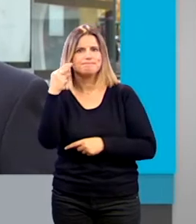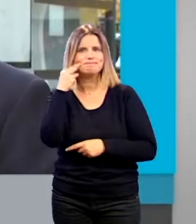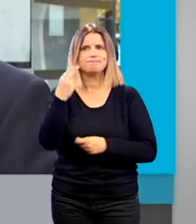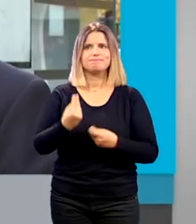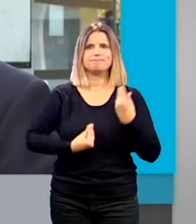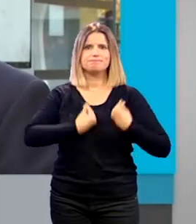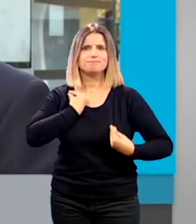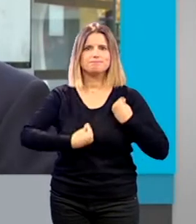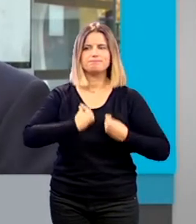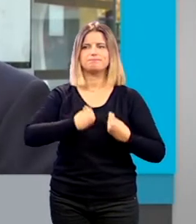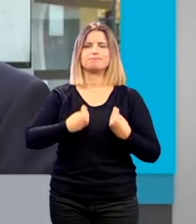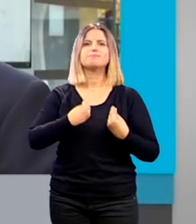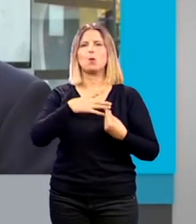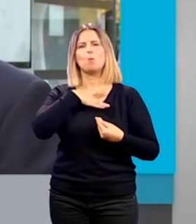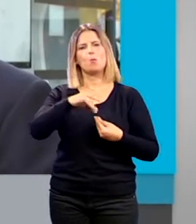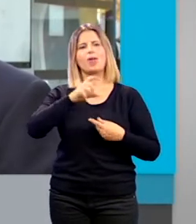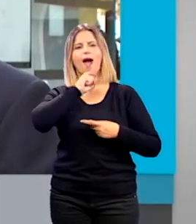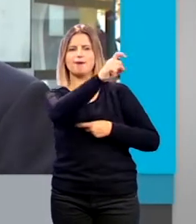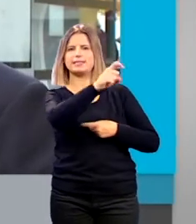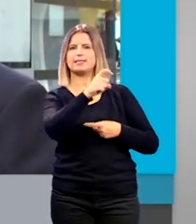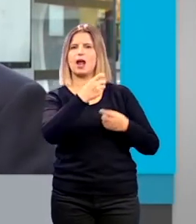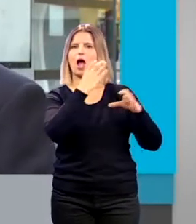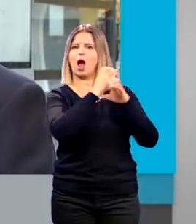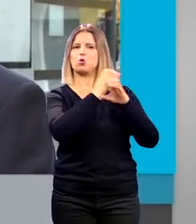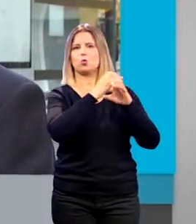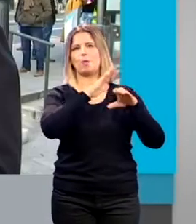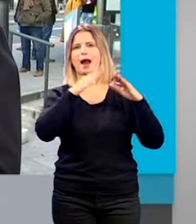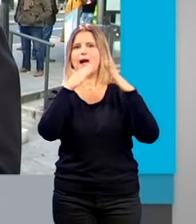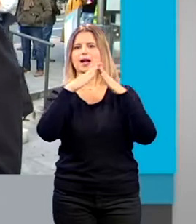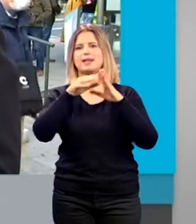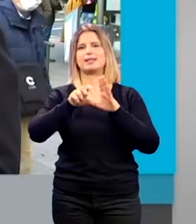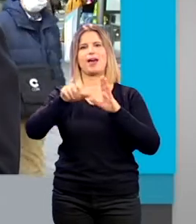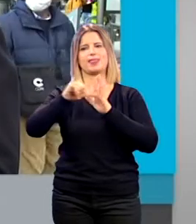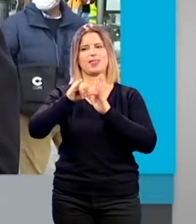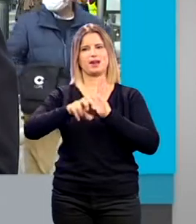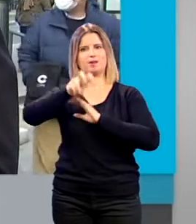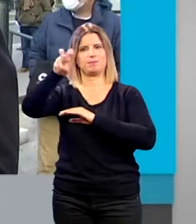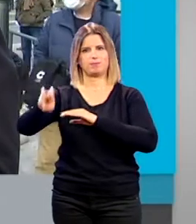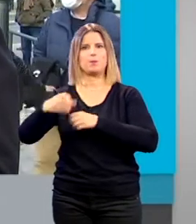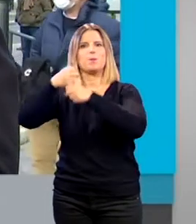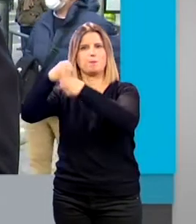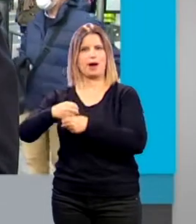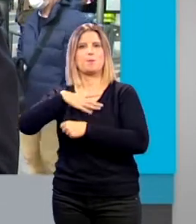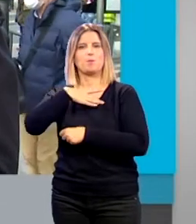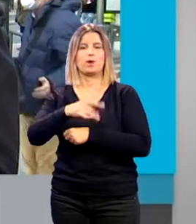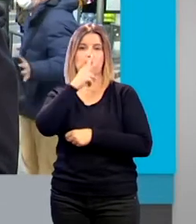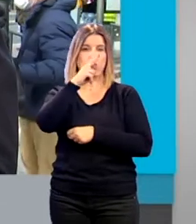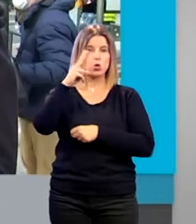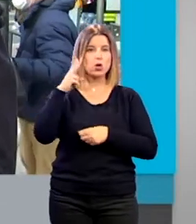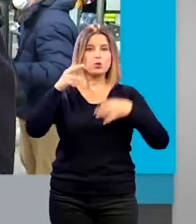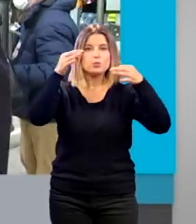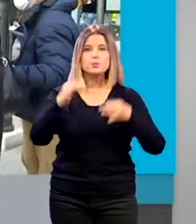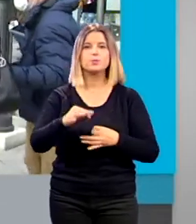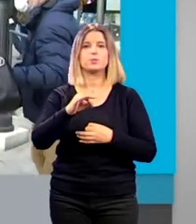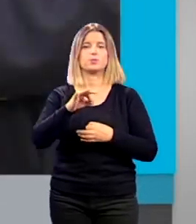vulnerable pues pueda parar el autobús lo más cercano a su lugar de destino Hace dos años exactamente el